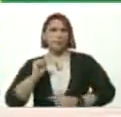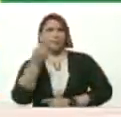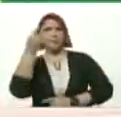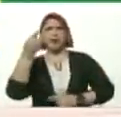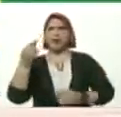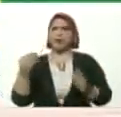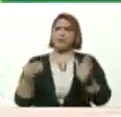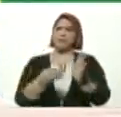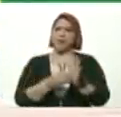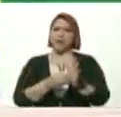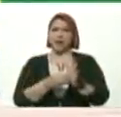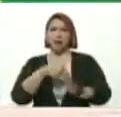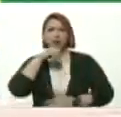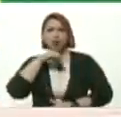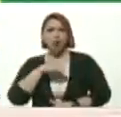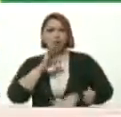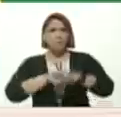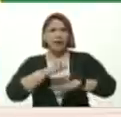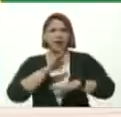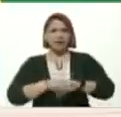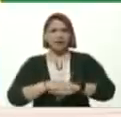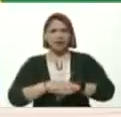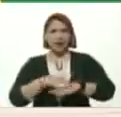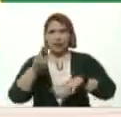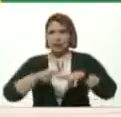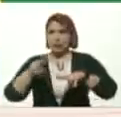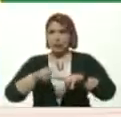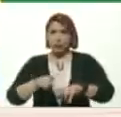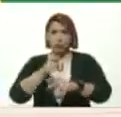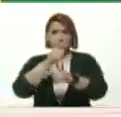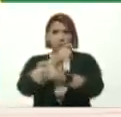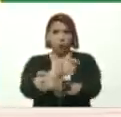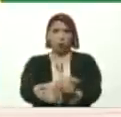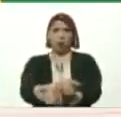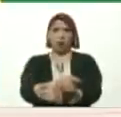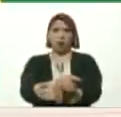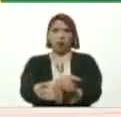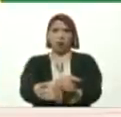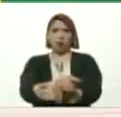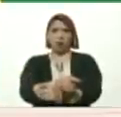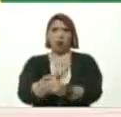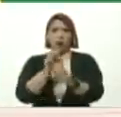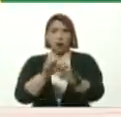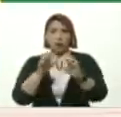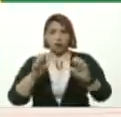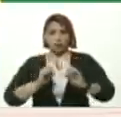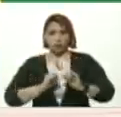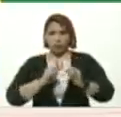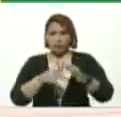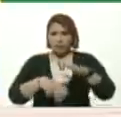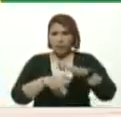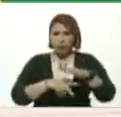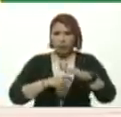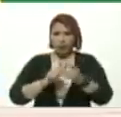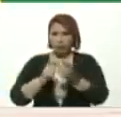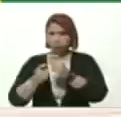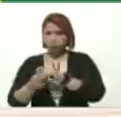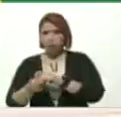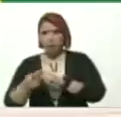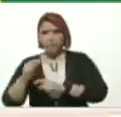en la historia Que esto sucede Muchachos que se graduaron De la educación inicial Y pasaron a la primaria